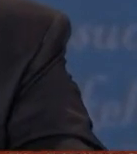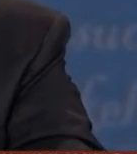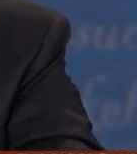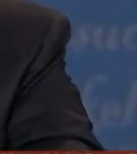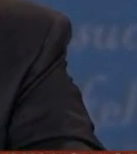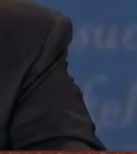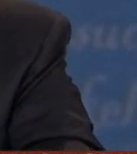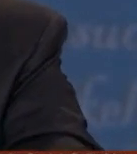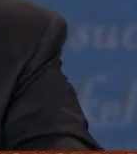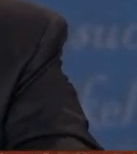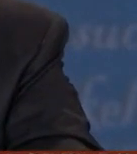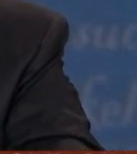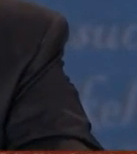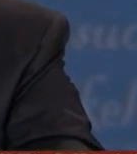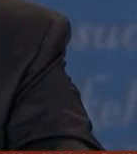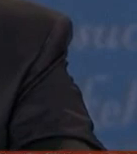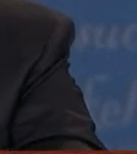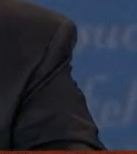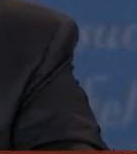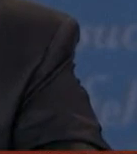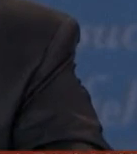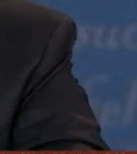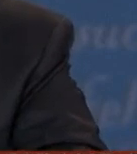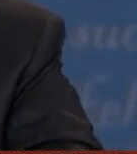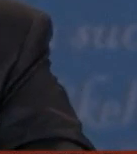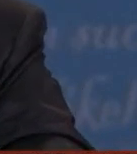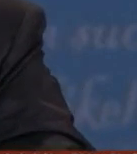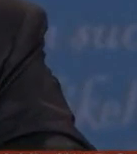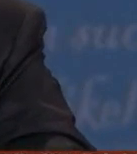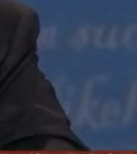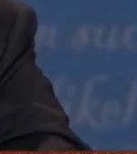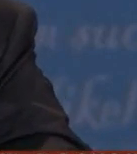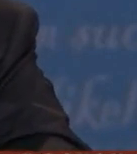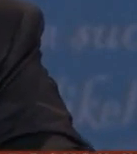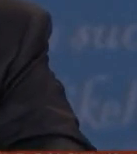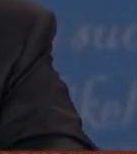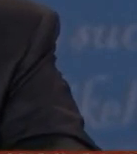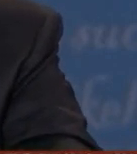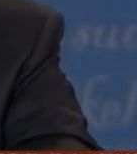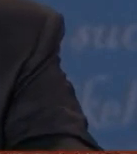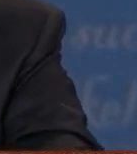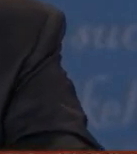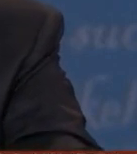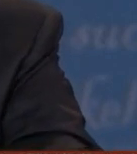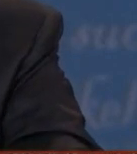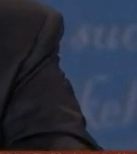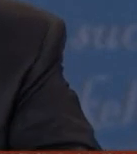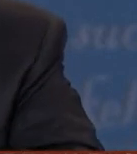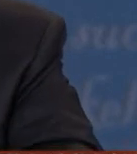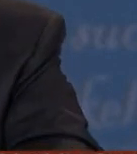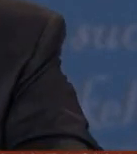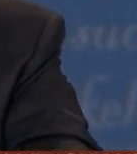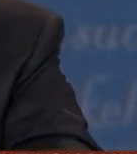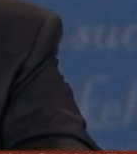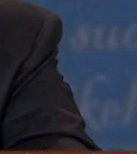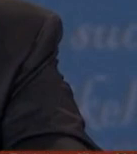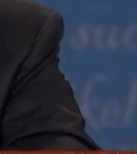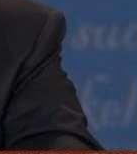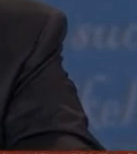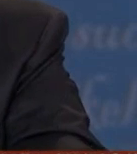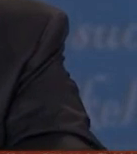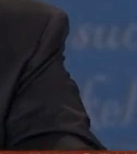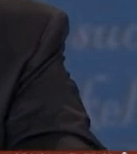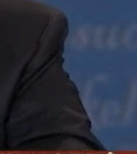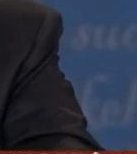vimos a un Donald Trump que no cambia la narrativa y que no busca la manera de seducir a los indecisos a